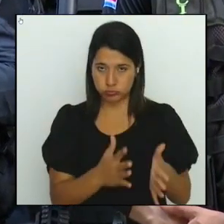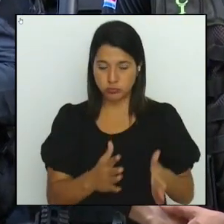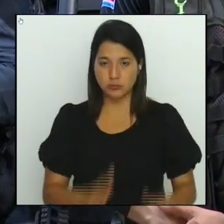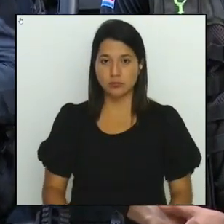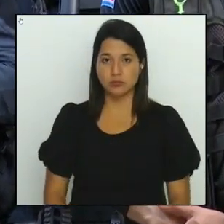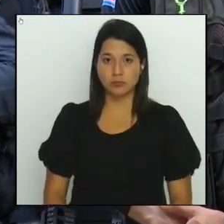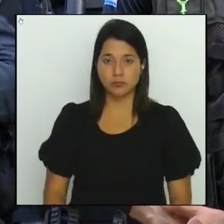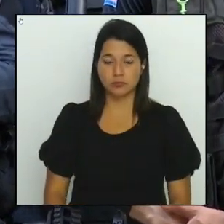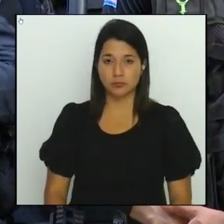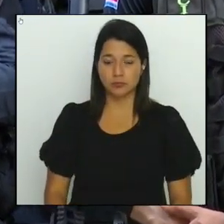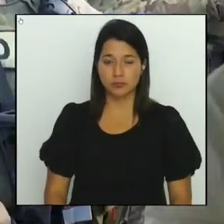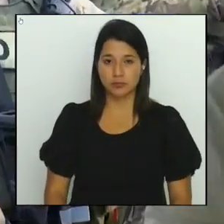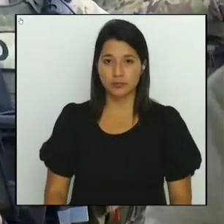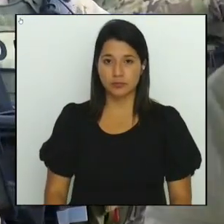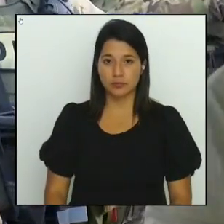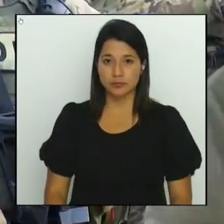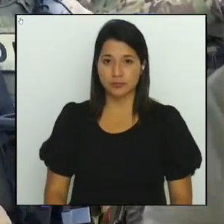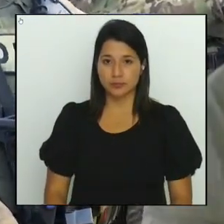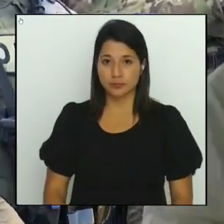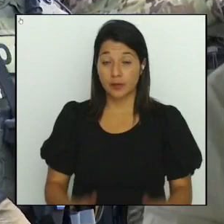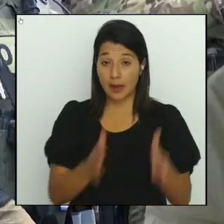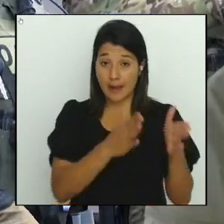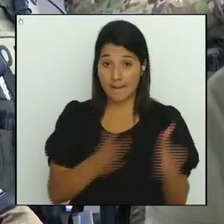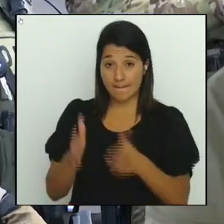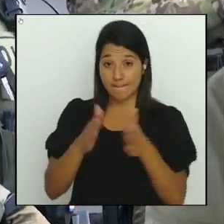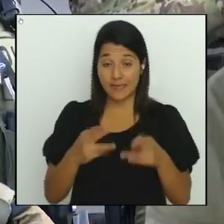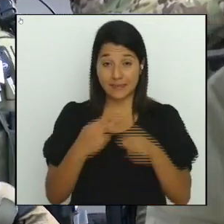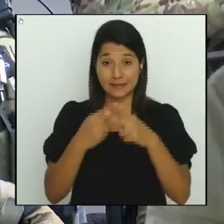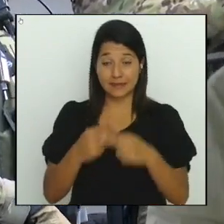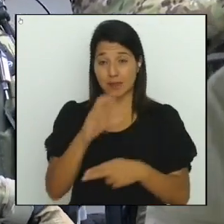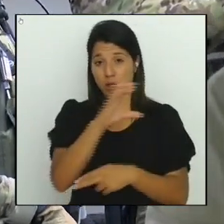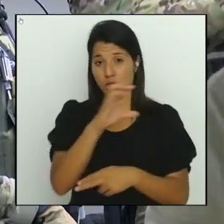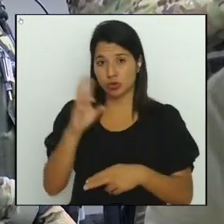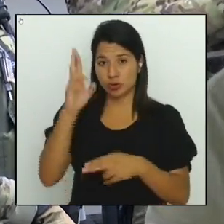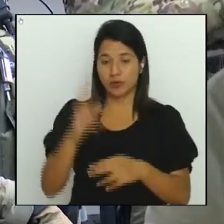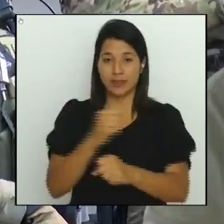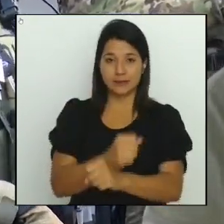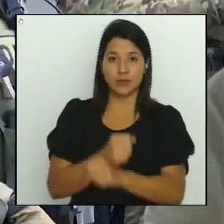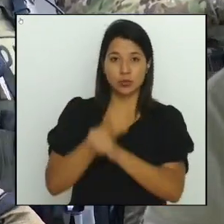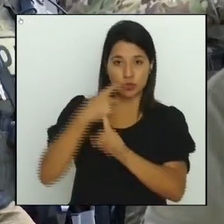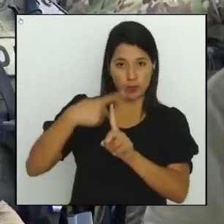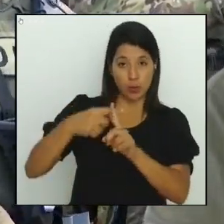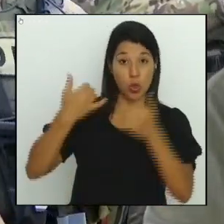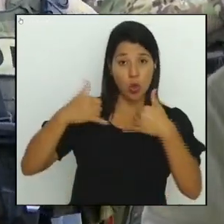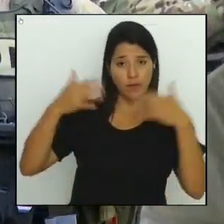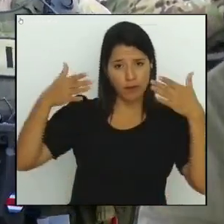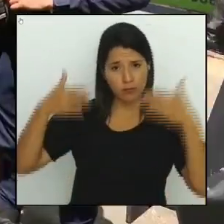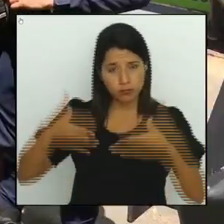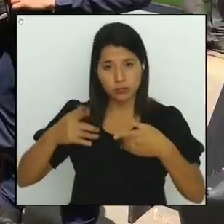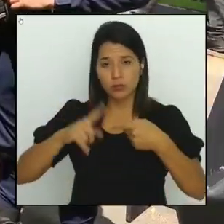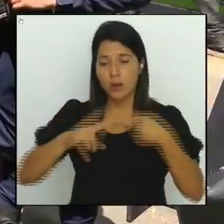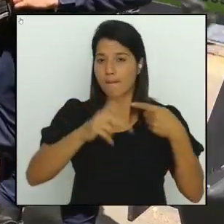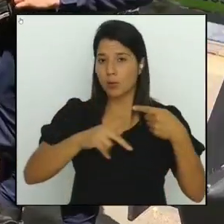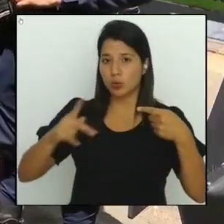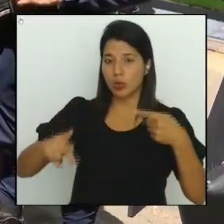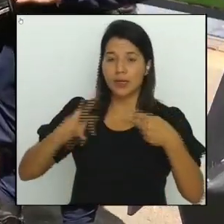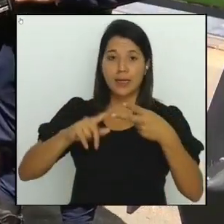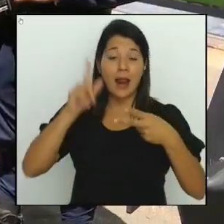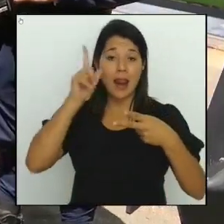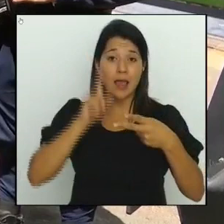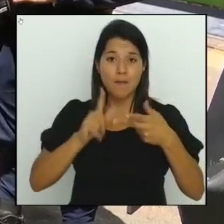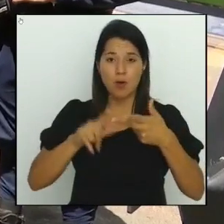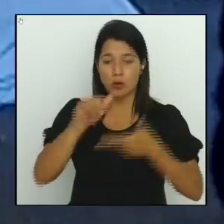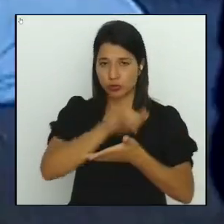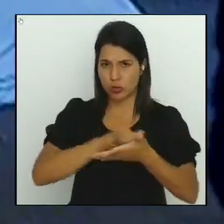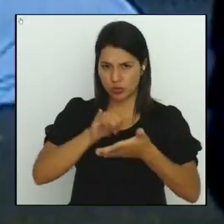El operativo Costa Rica Segura Plus sigue concentrado en Punta Arenas, Limón y San José, por ser las zonas con mayores índices